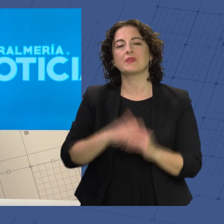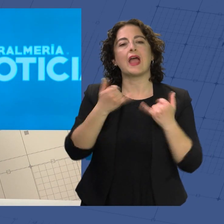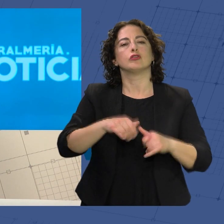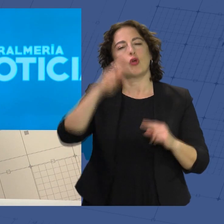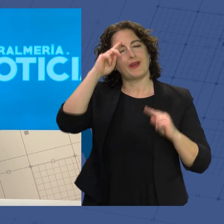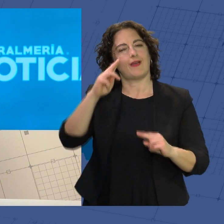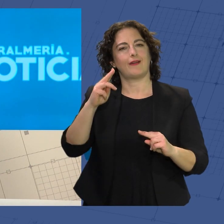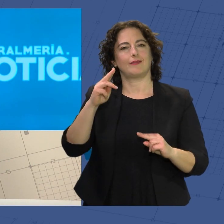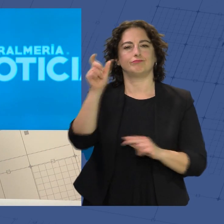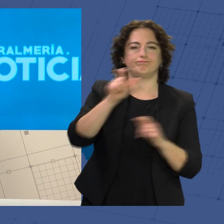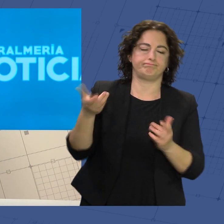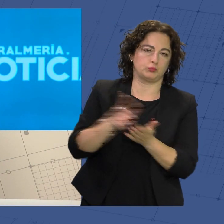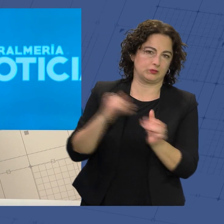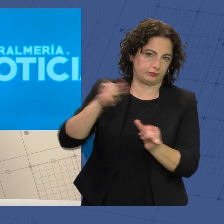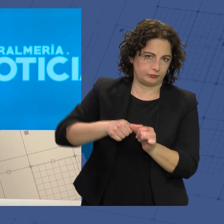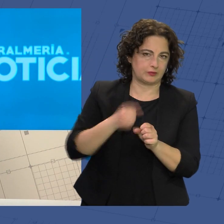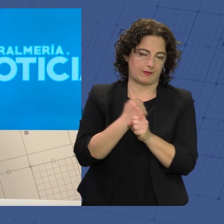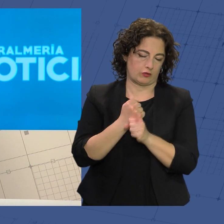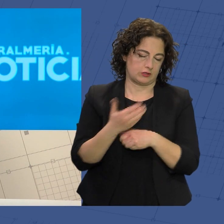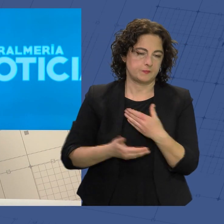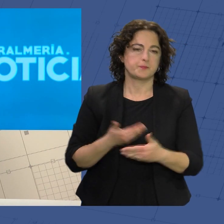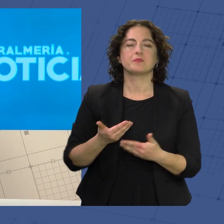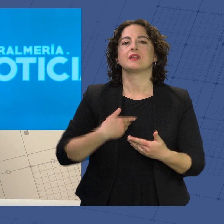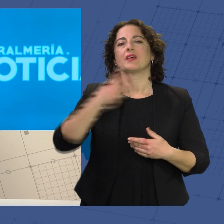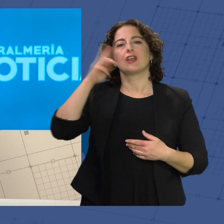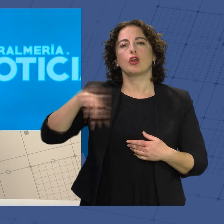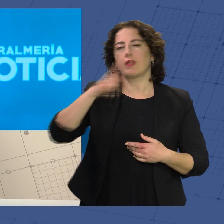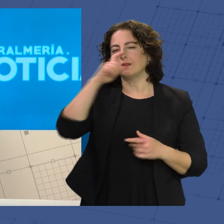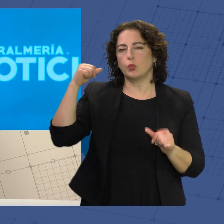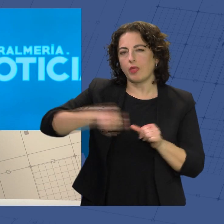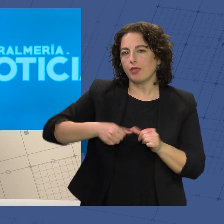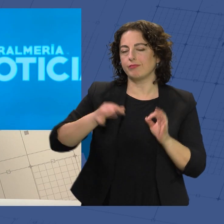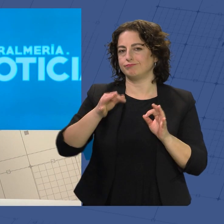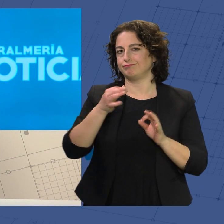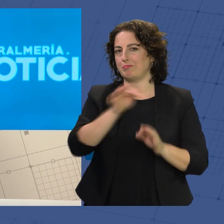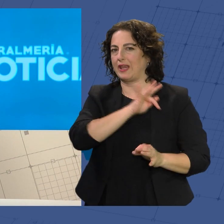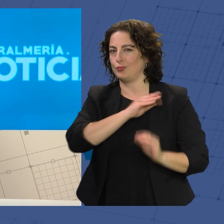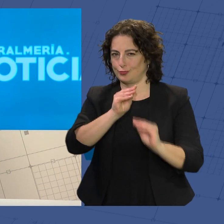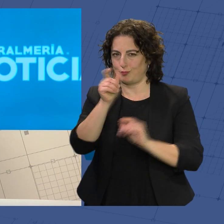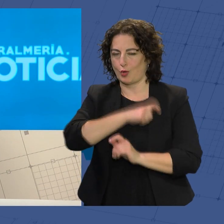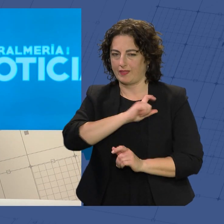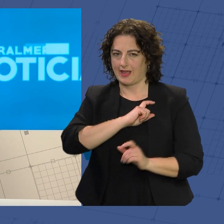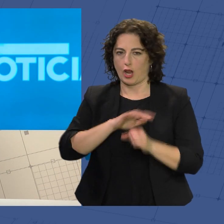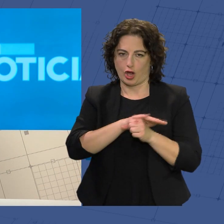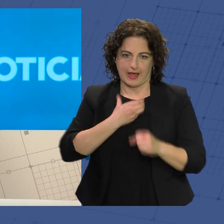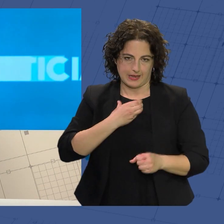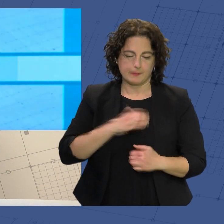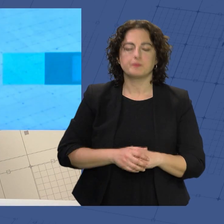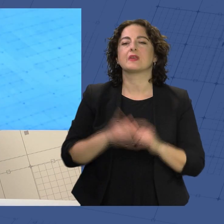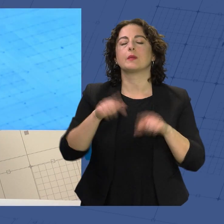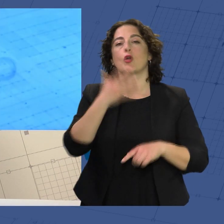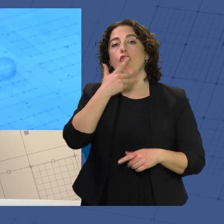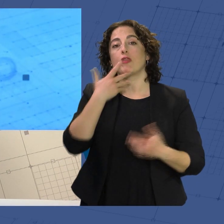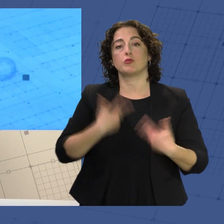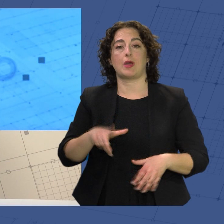a los agentes caídos y se ha reconocido la antigüedad y el mérito de muchos policías locales. Y ya conocemos los números